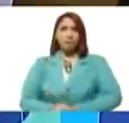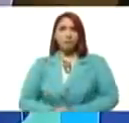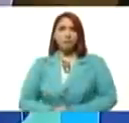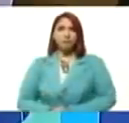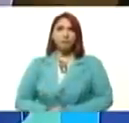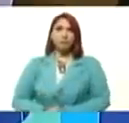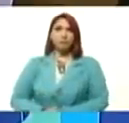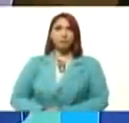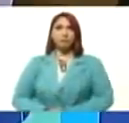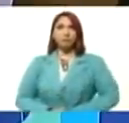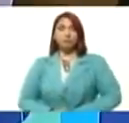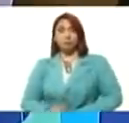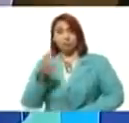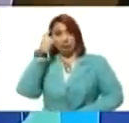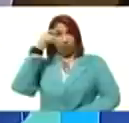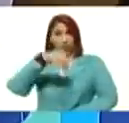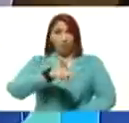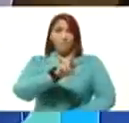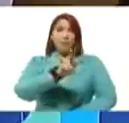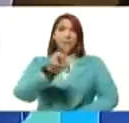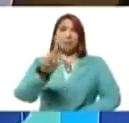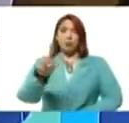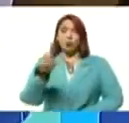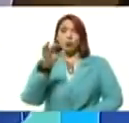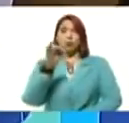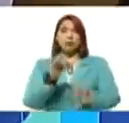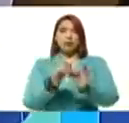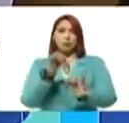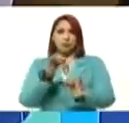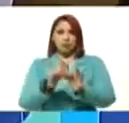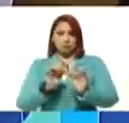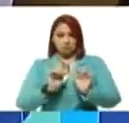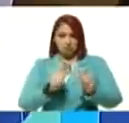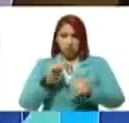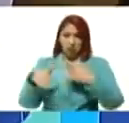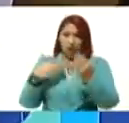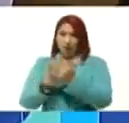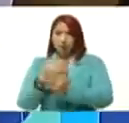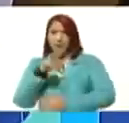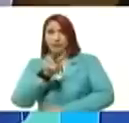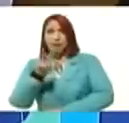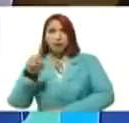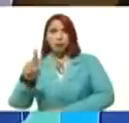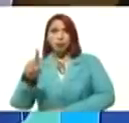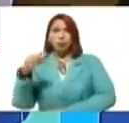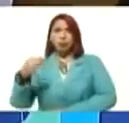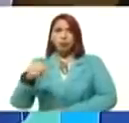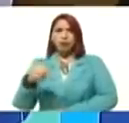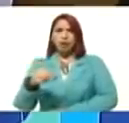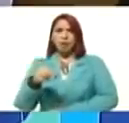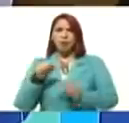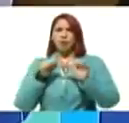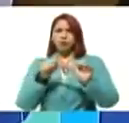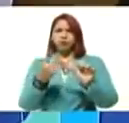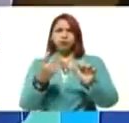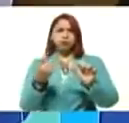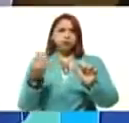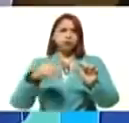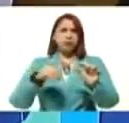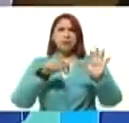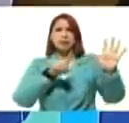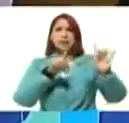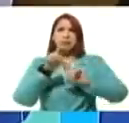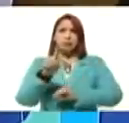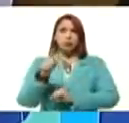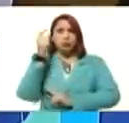Desde el día de hoy, 21 de septiembre, al 21 de noviembre, quedan 61 días, número mágico,